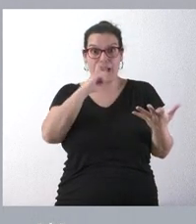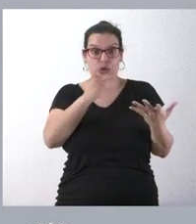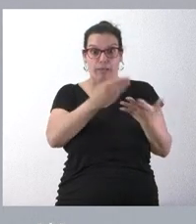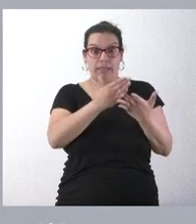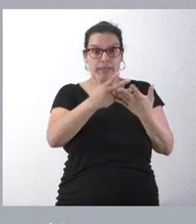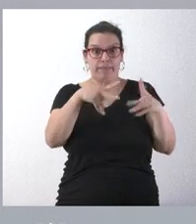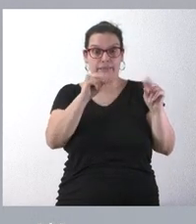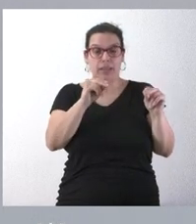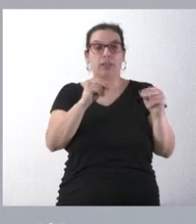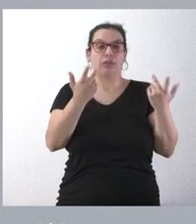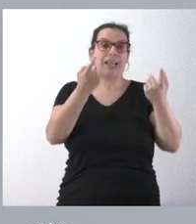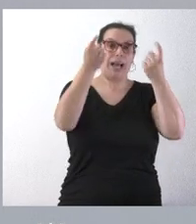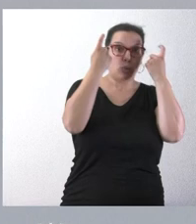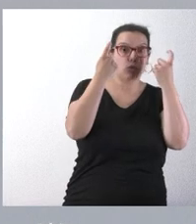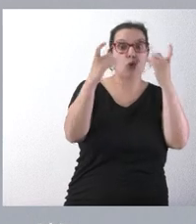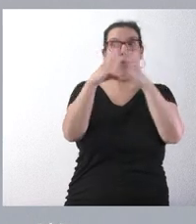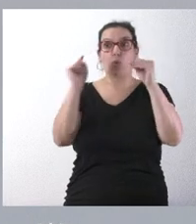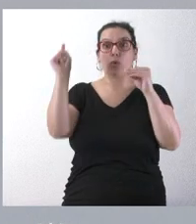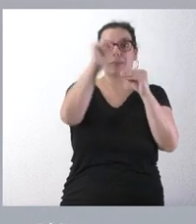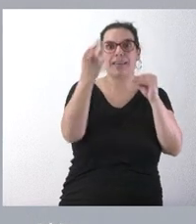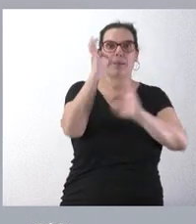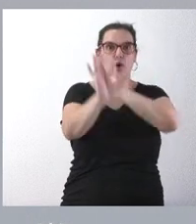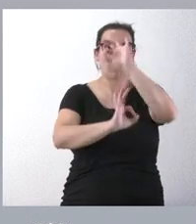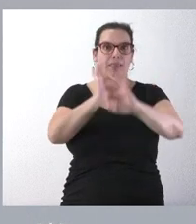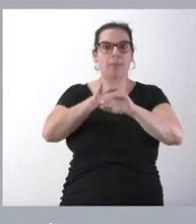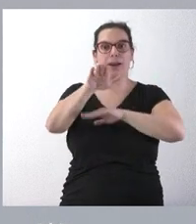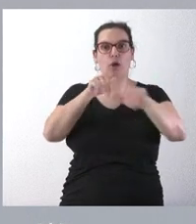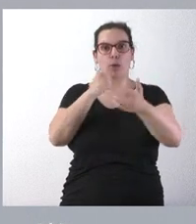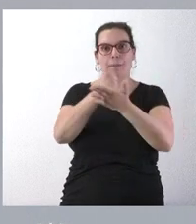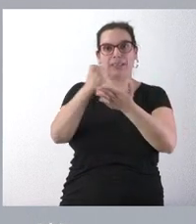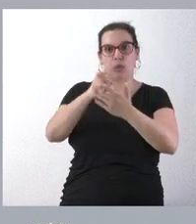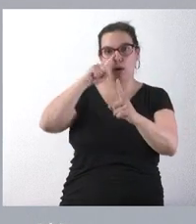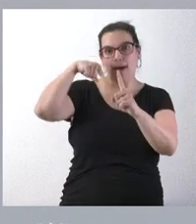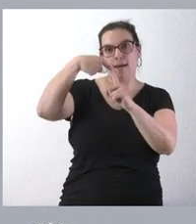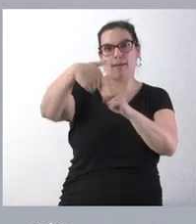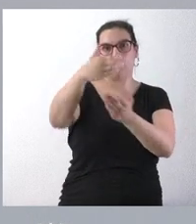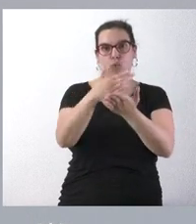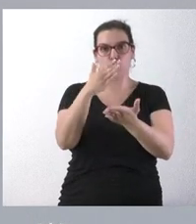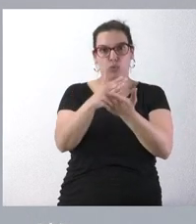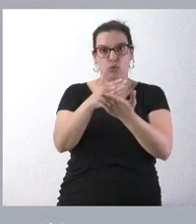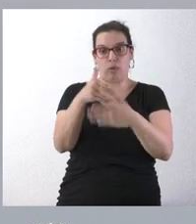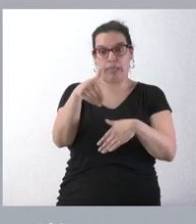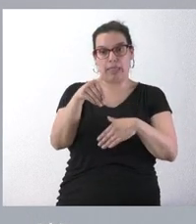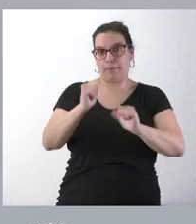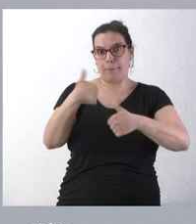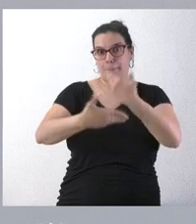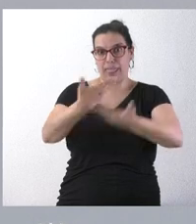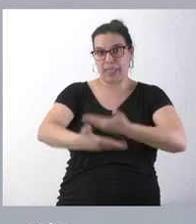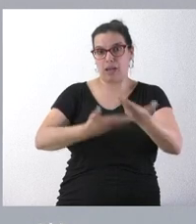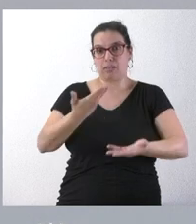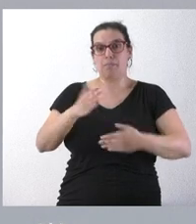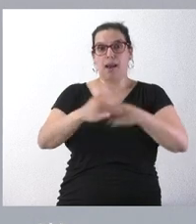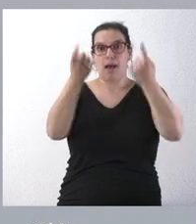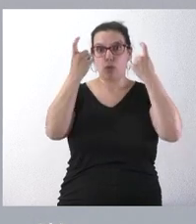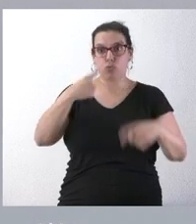alumnos, pero también las universidades, tienen que irse ya organizando para convocar las matrículas del curso que inmediatamente se inicia y, por tanto, para que cada